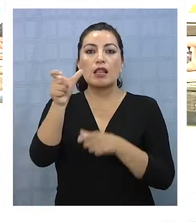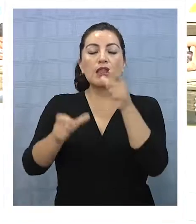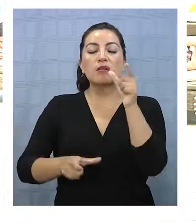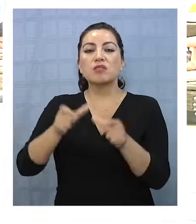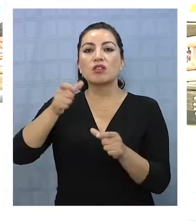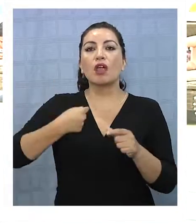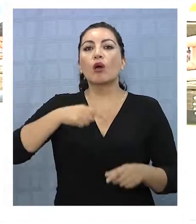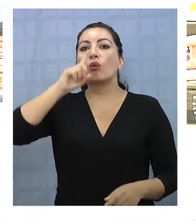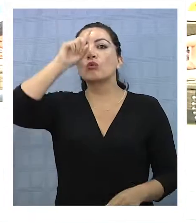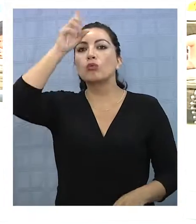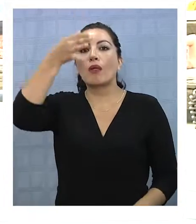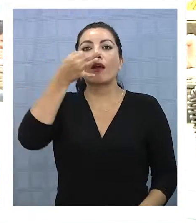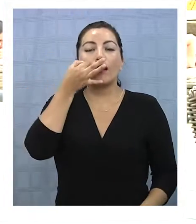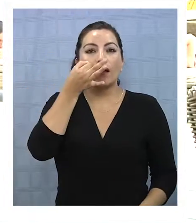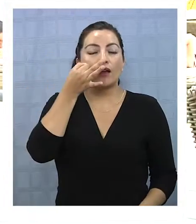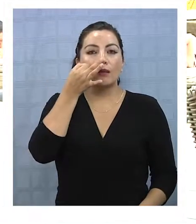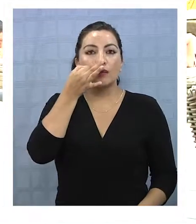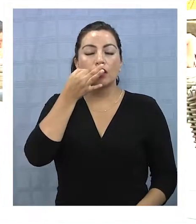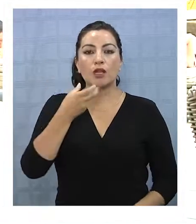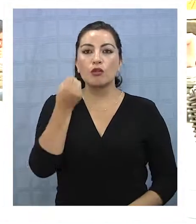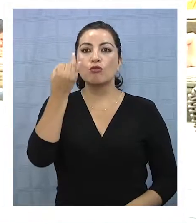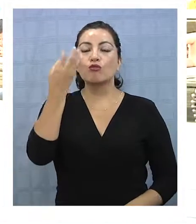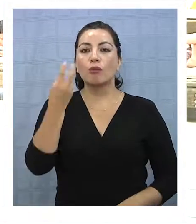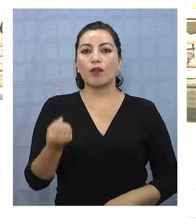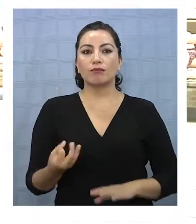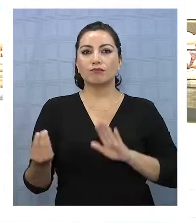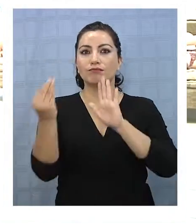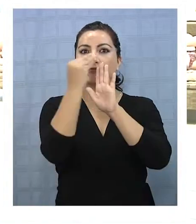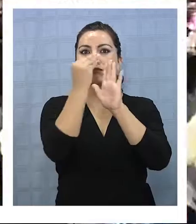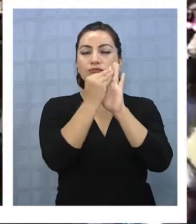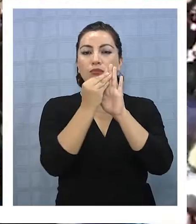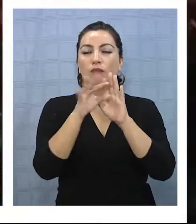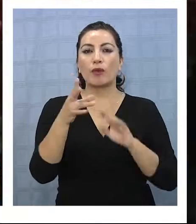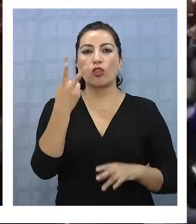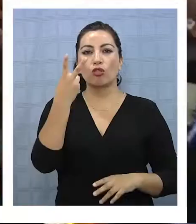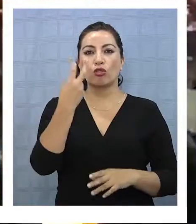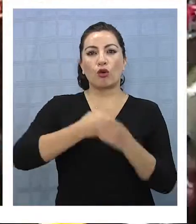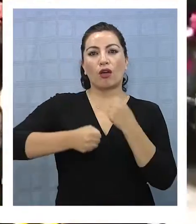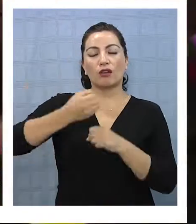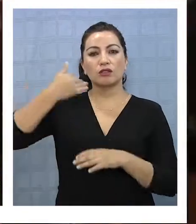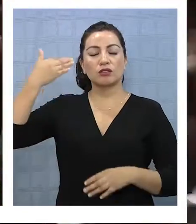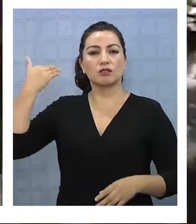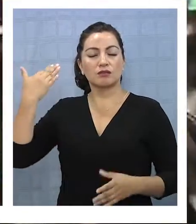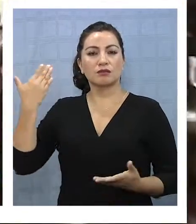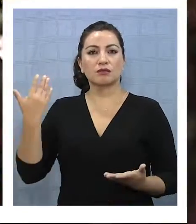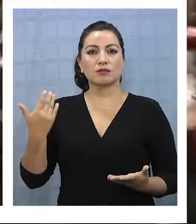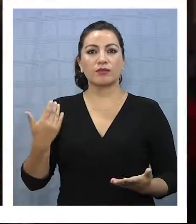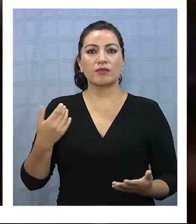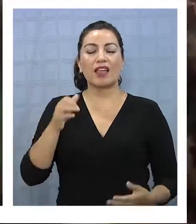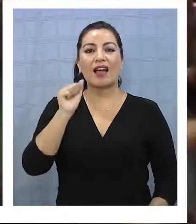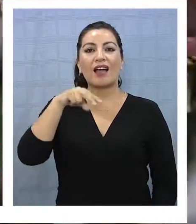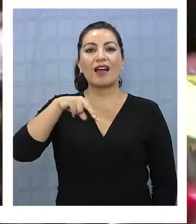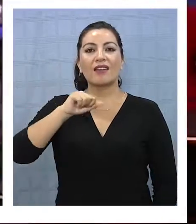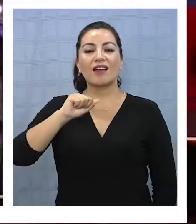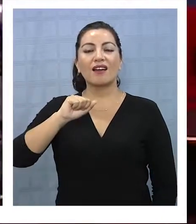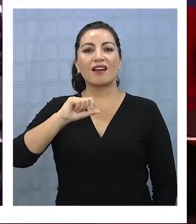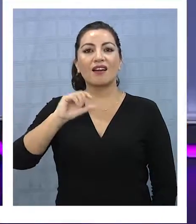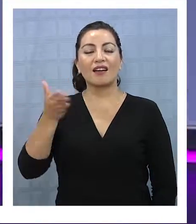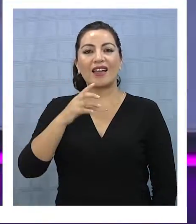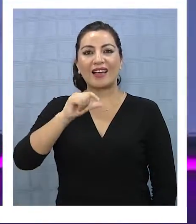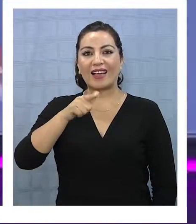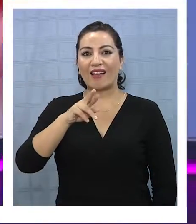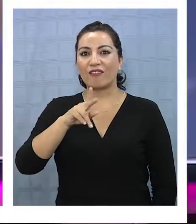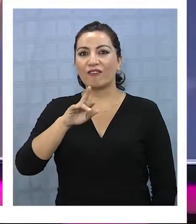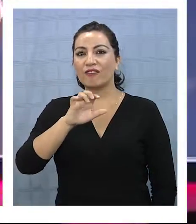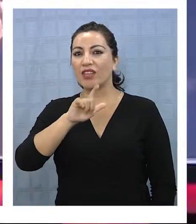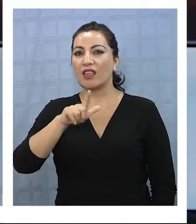hábito y ve todavía con sintonías importantes. Hace dos años, hace dos años Ana Gabriel marcó 48 puntos de